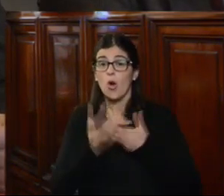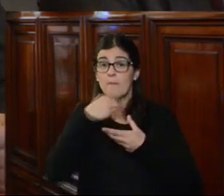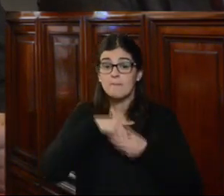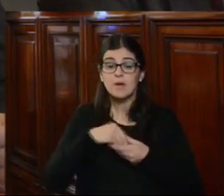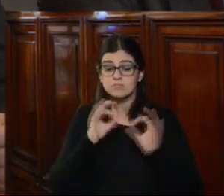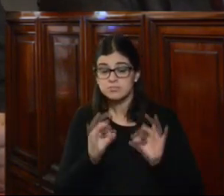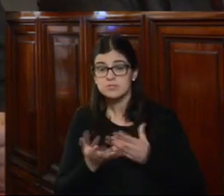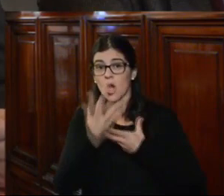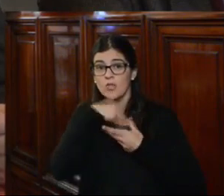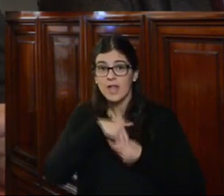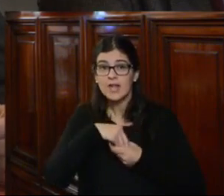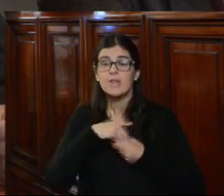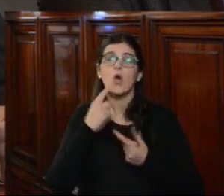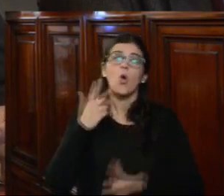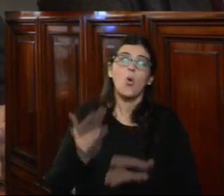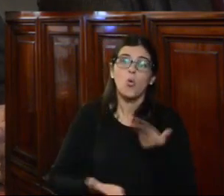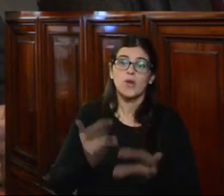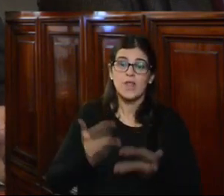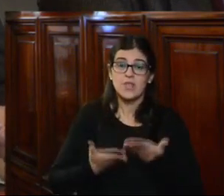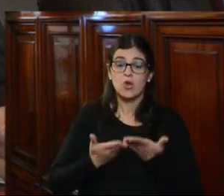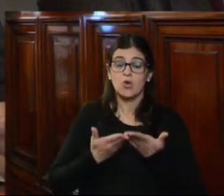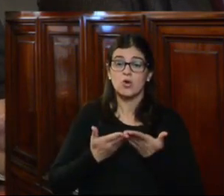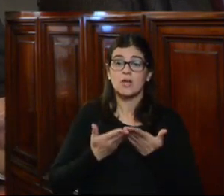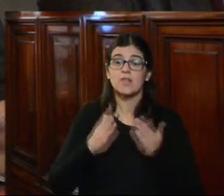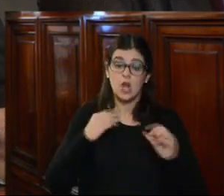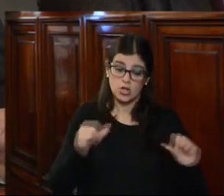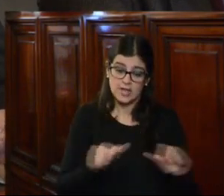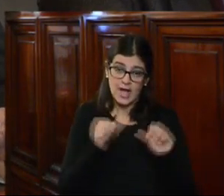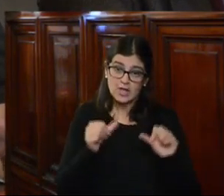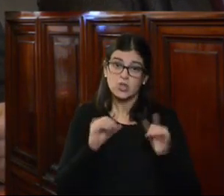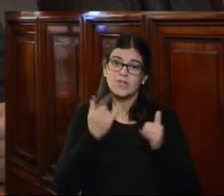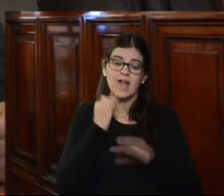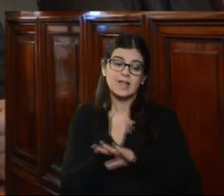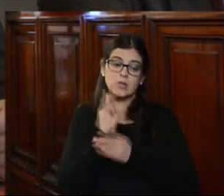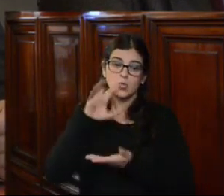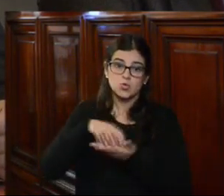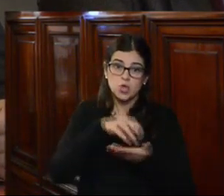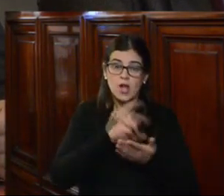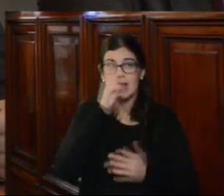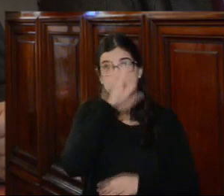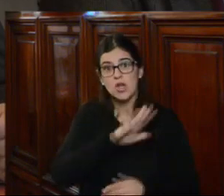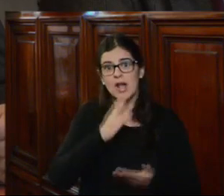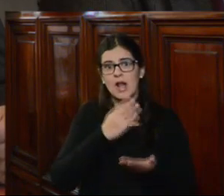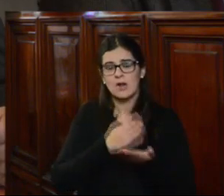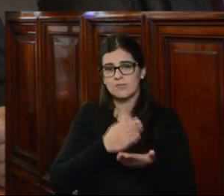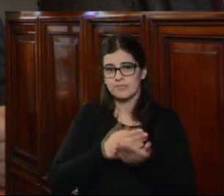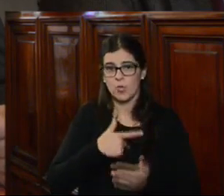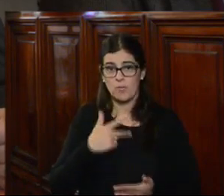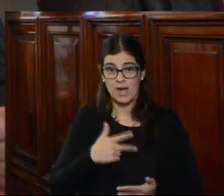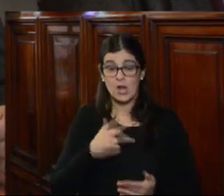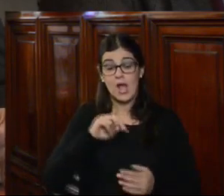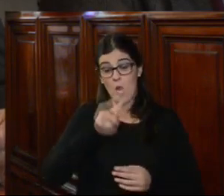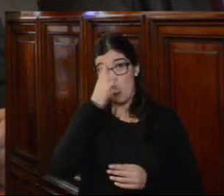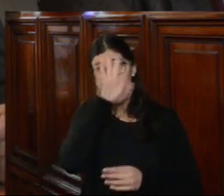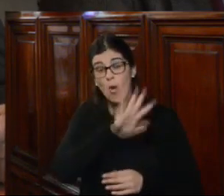contenido jurídico de los actos de las instituciones nacionales de derechos humanos. En